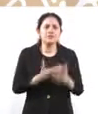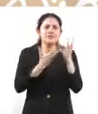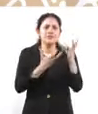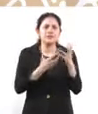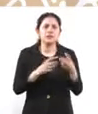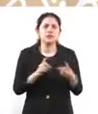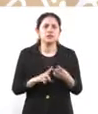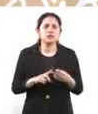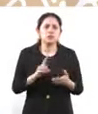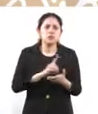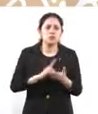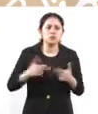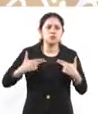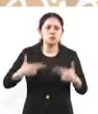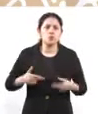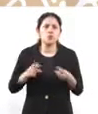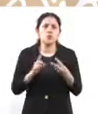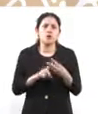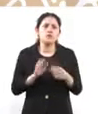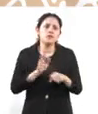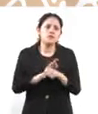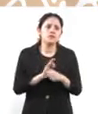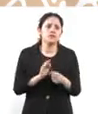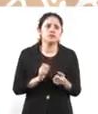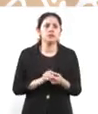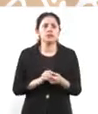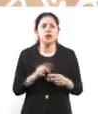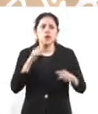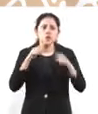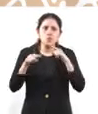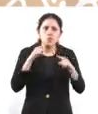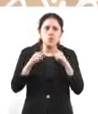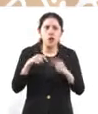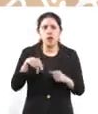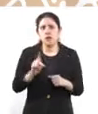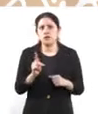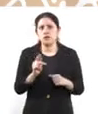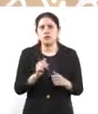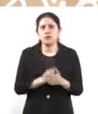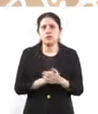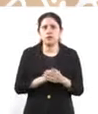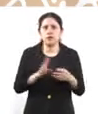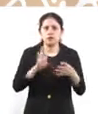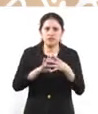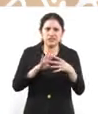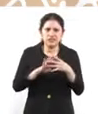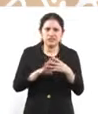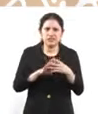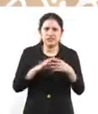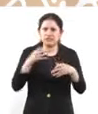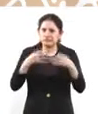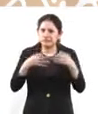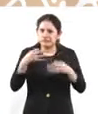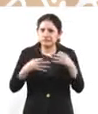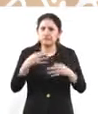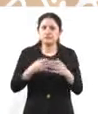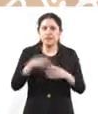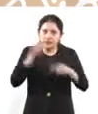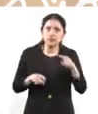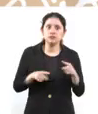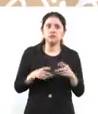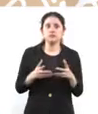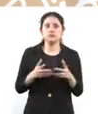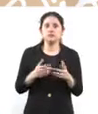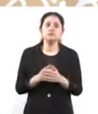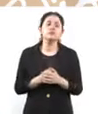humanos, pues vamos a entrarle en todo caso a esa discusión, pero no así de tajo quizá quitar la prisión preventiva oficiosa. Miren lo que pasó en